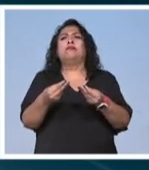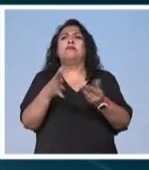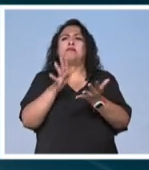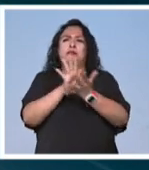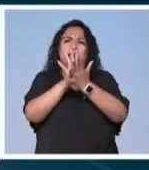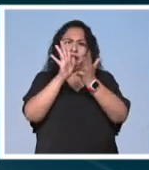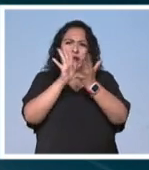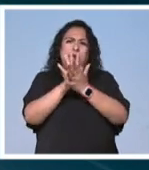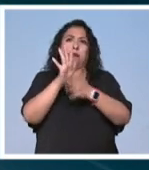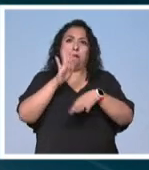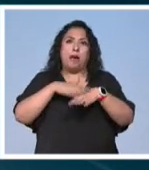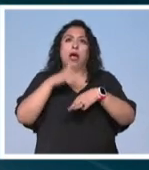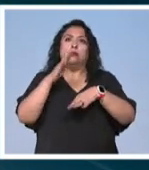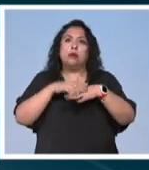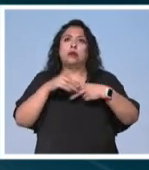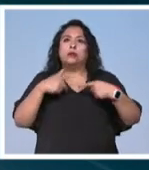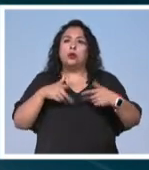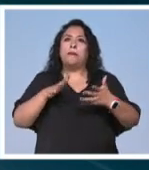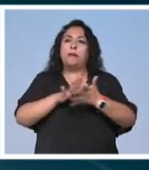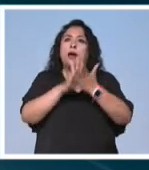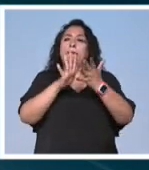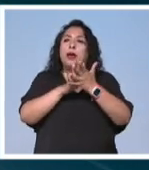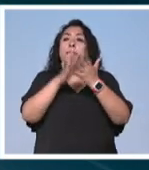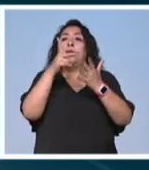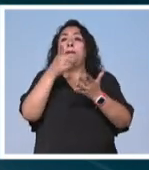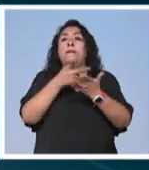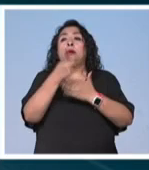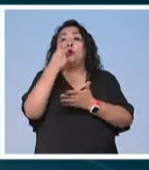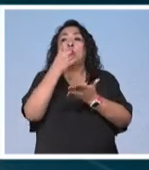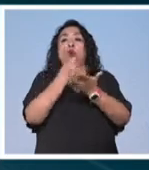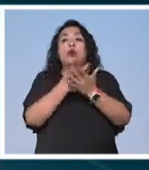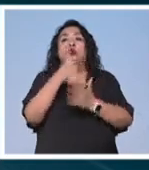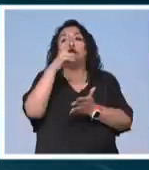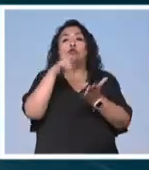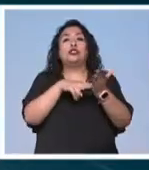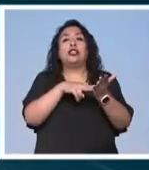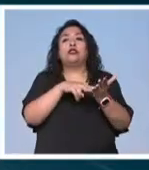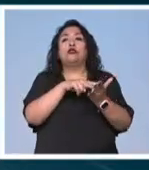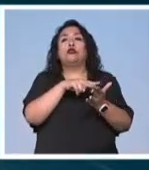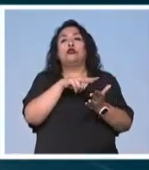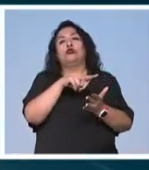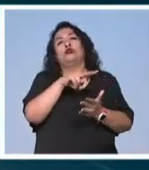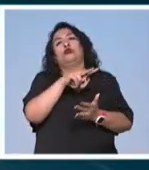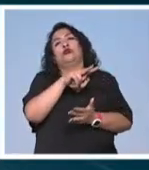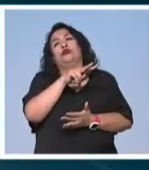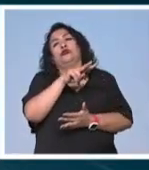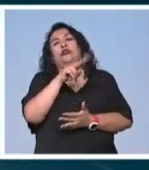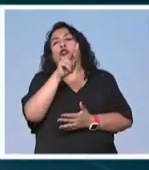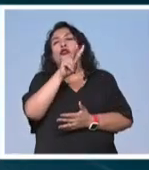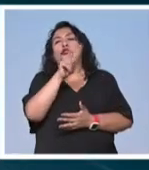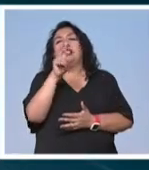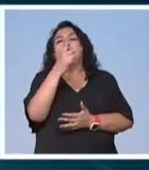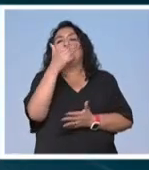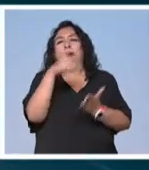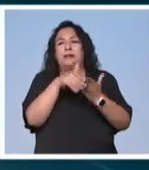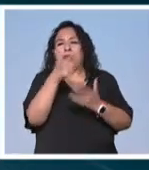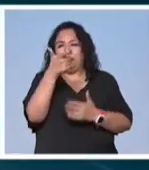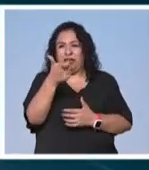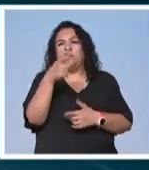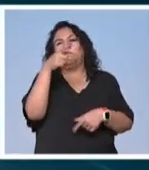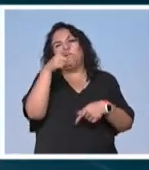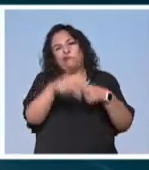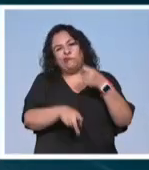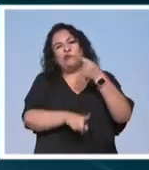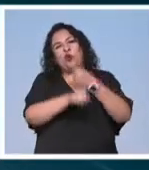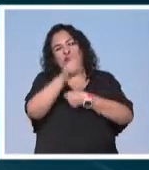participación pues cada vez creciente y es un premio único de 250 mil pesos se interrumpió pues por